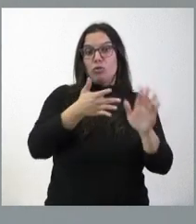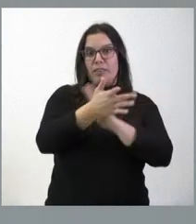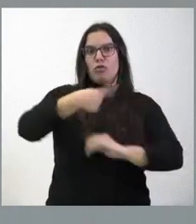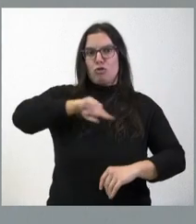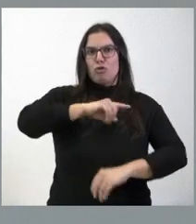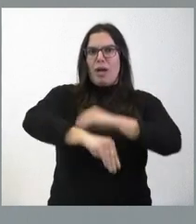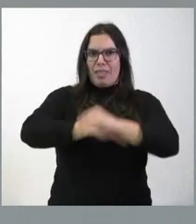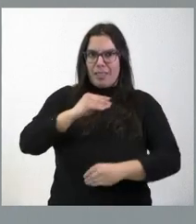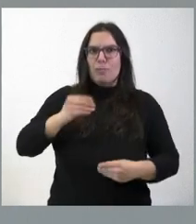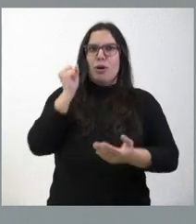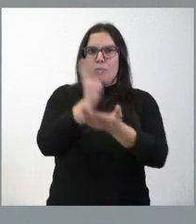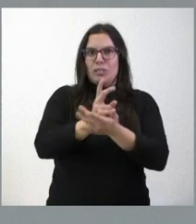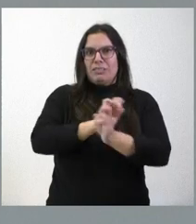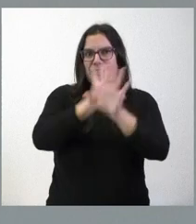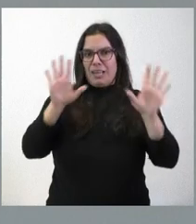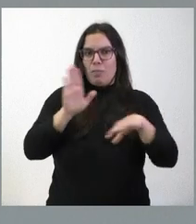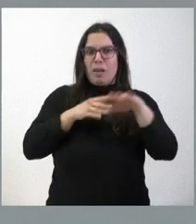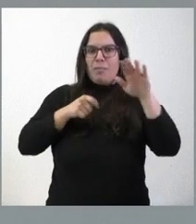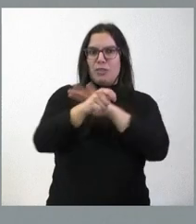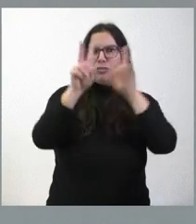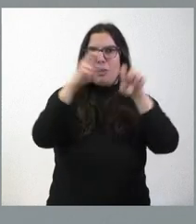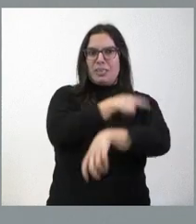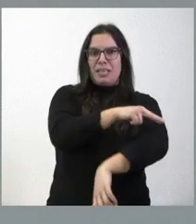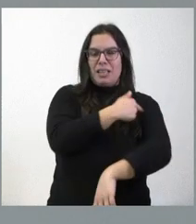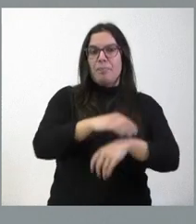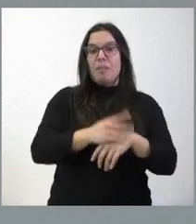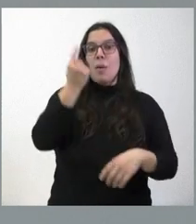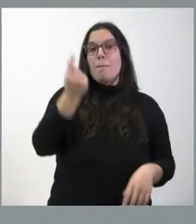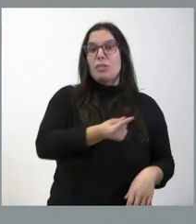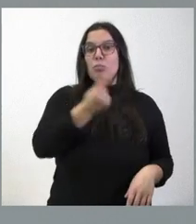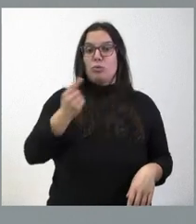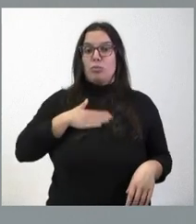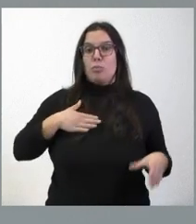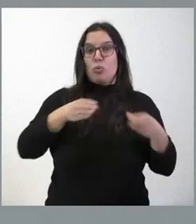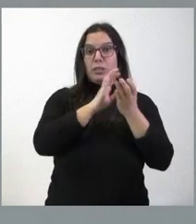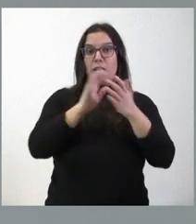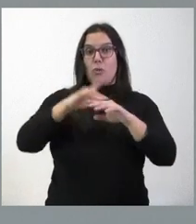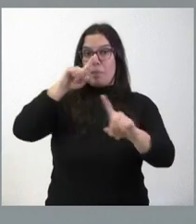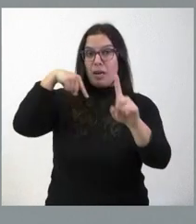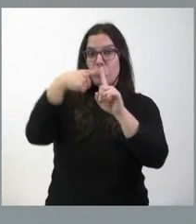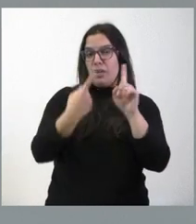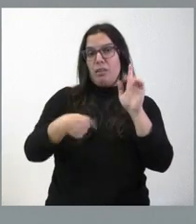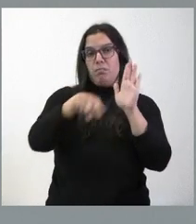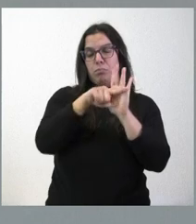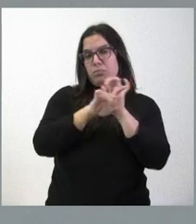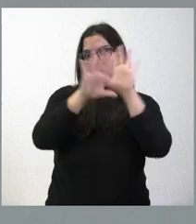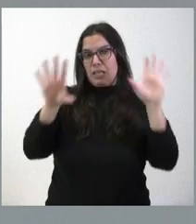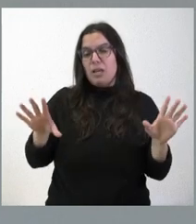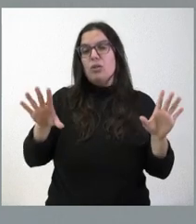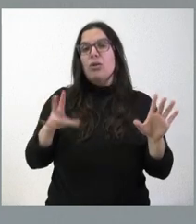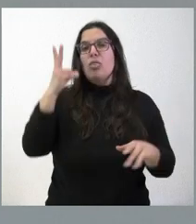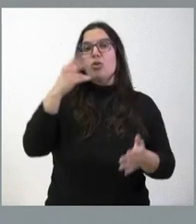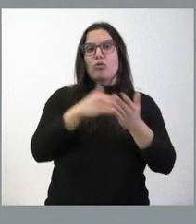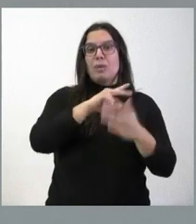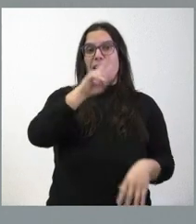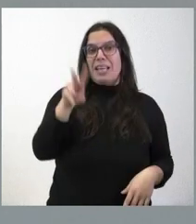estamos haciendo esta apuesta por la inversión en materia sanitaria. El presupuesto de la Junta de Castilla y León para el próximo año lo refleja. Son más de 2.000